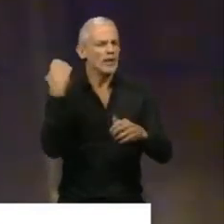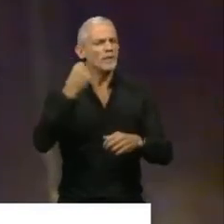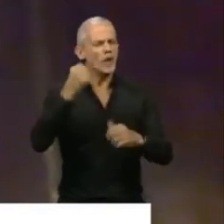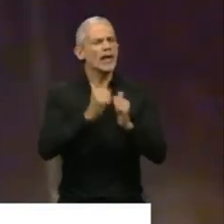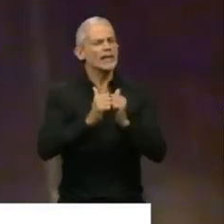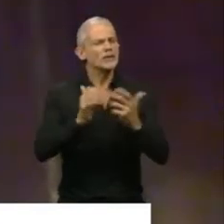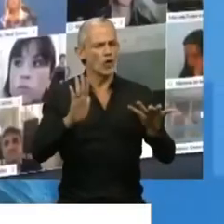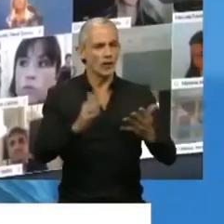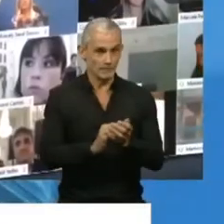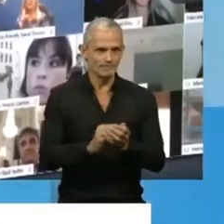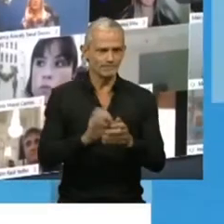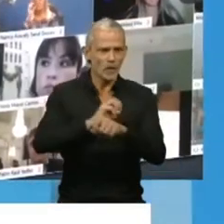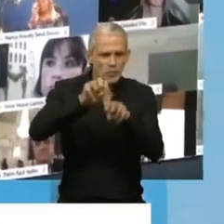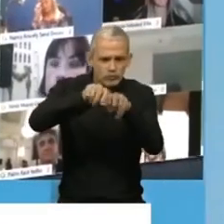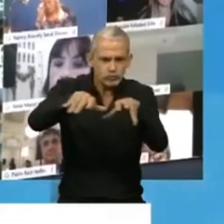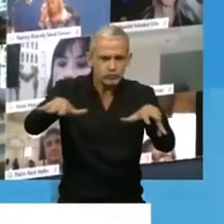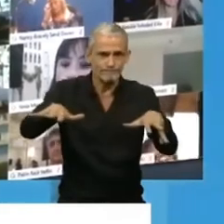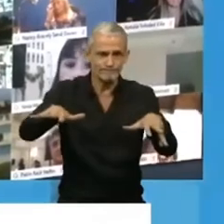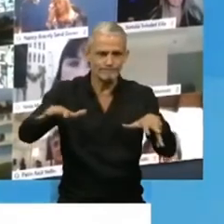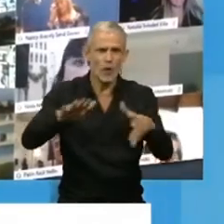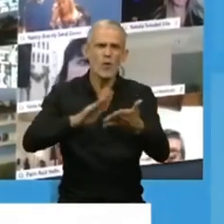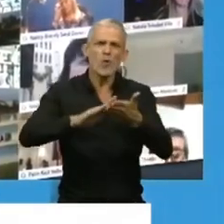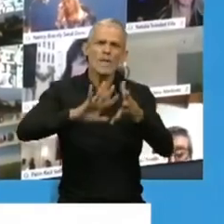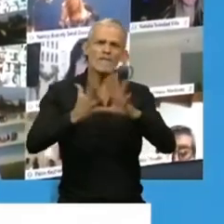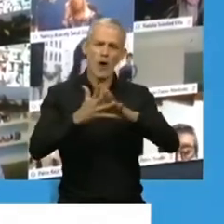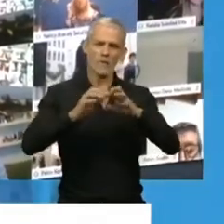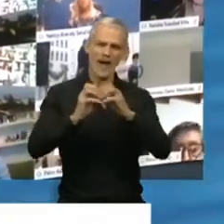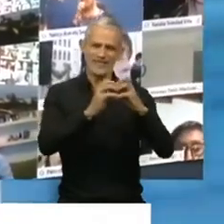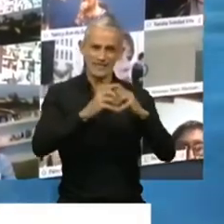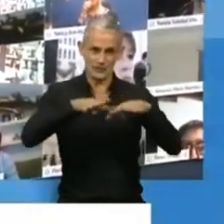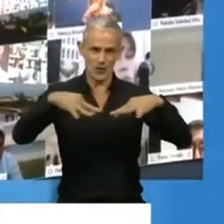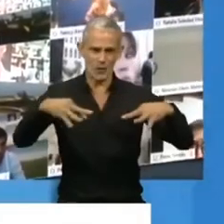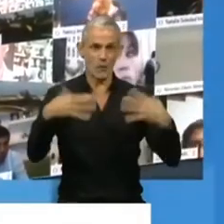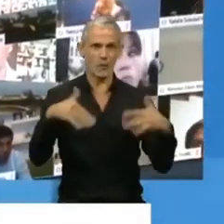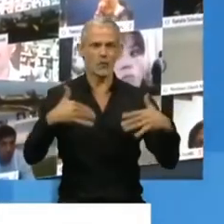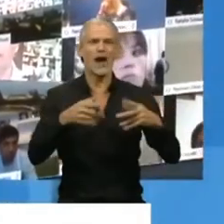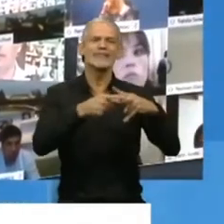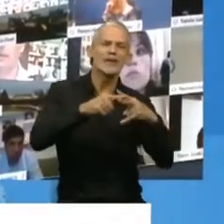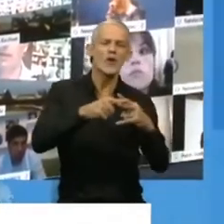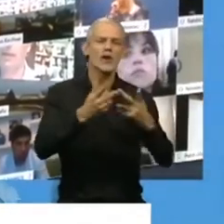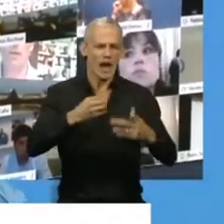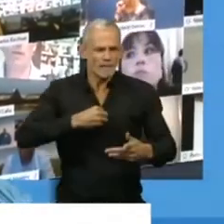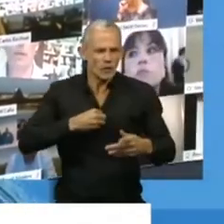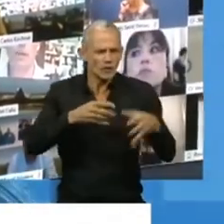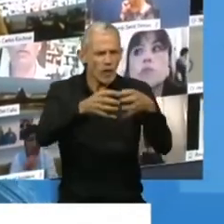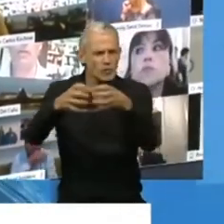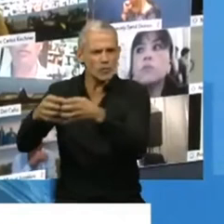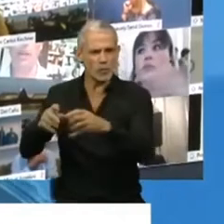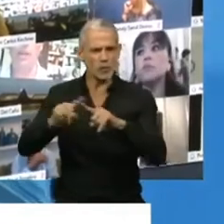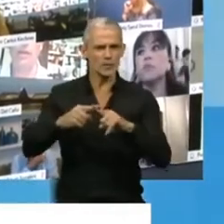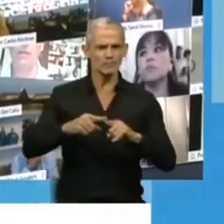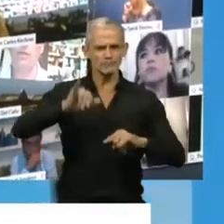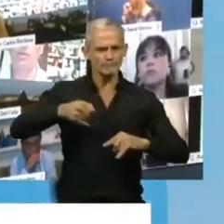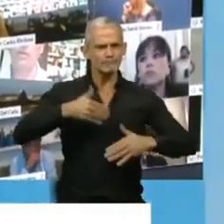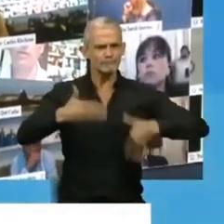nos ha impuesto una nueva modalidad para sesionar y la tecnología y la voluntad política de los distintos bloques permiten